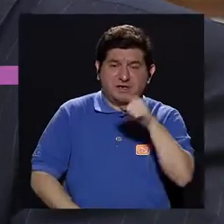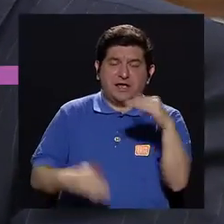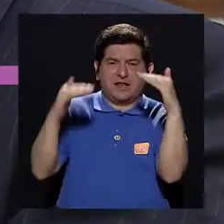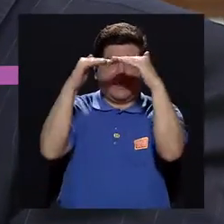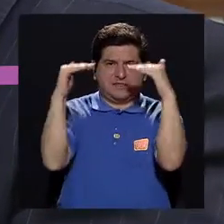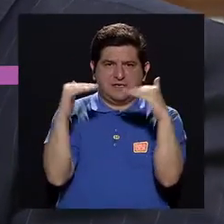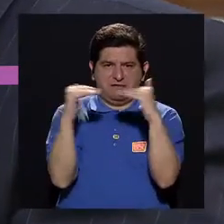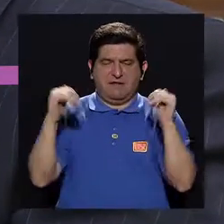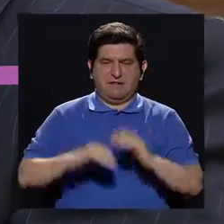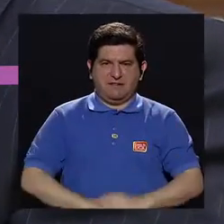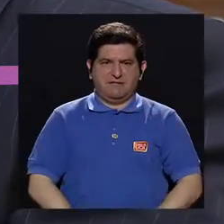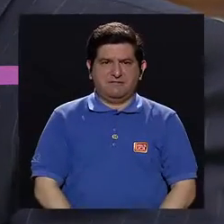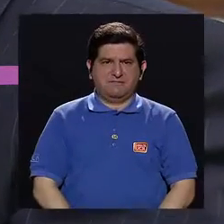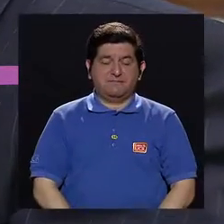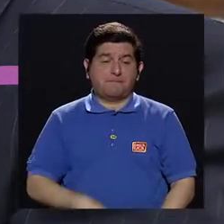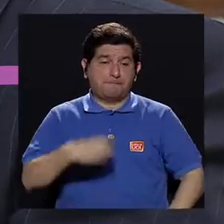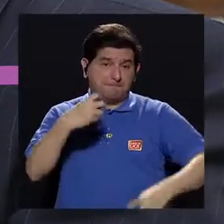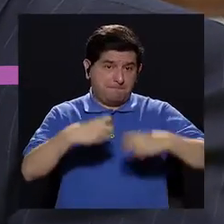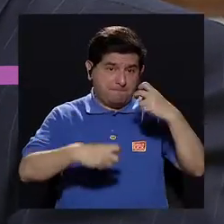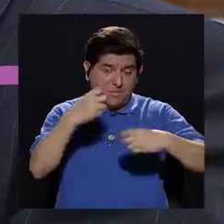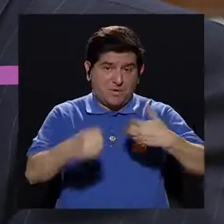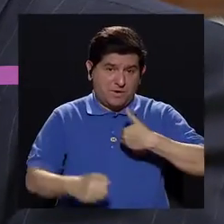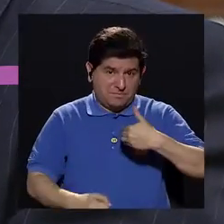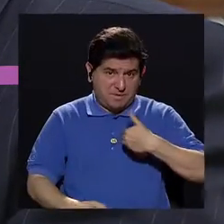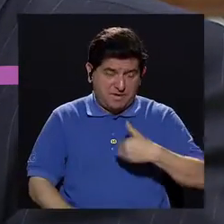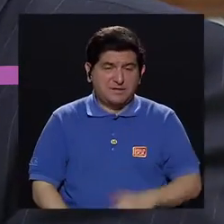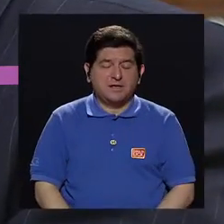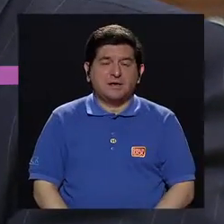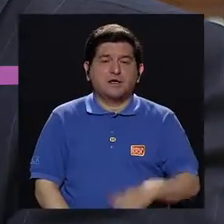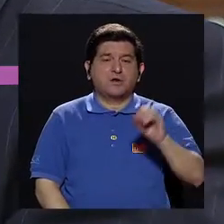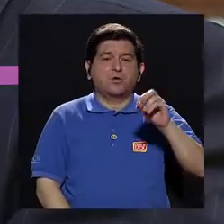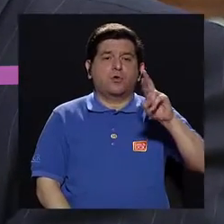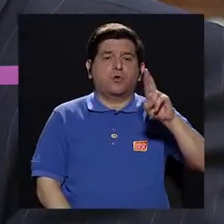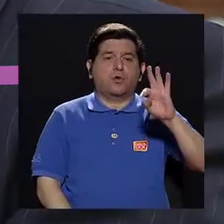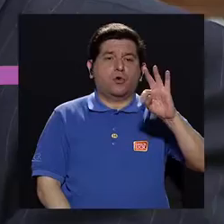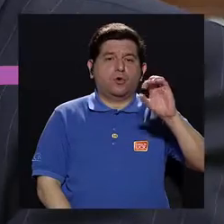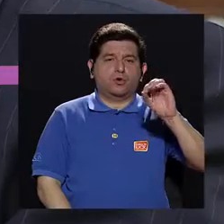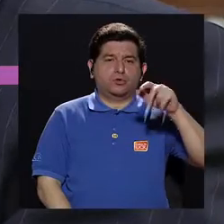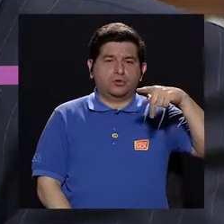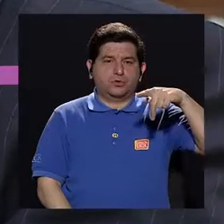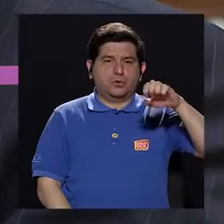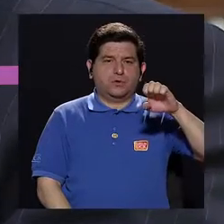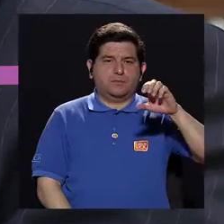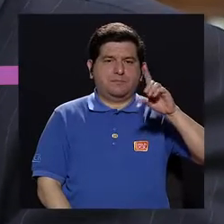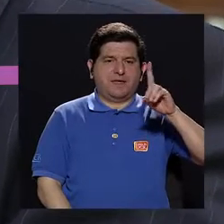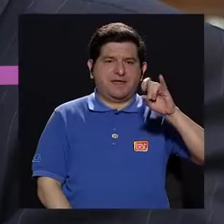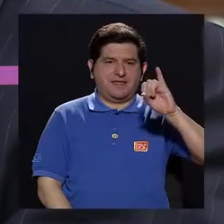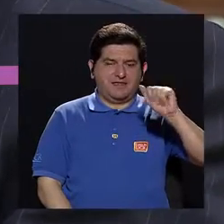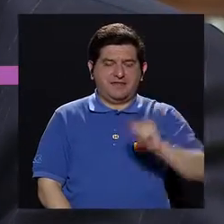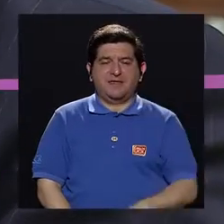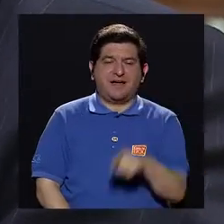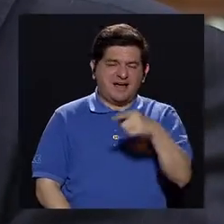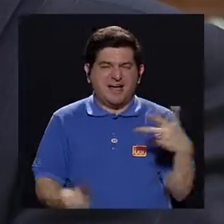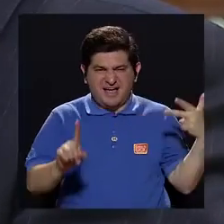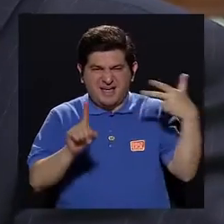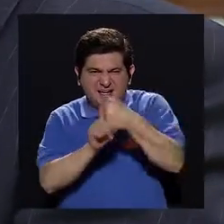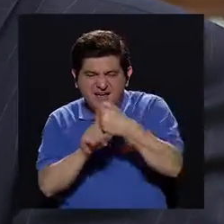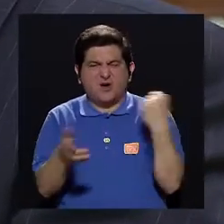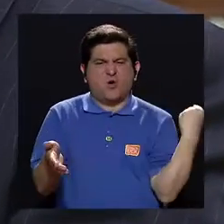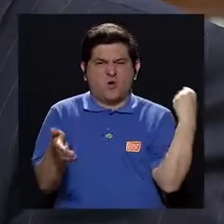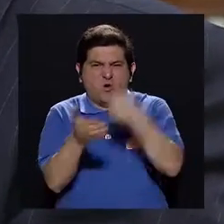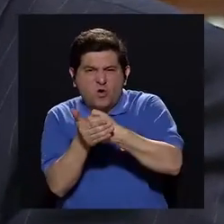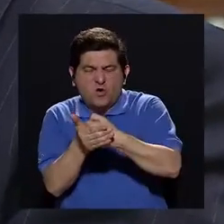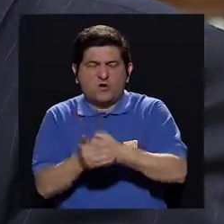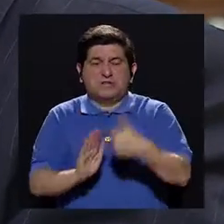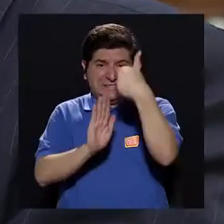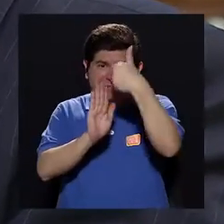niveles. Y el problema que tenemos con ortopedia es lo que te digo, los accidentes, el trauma. A